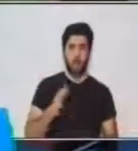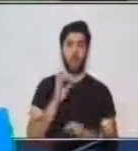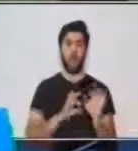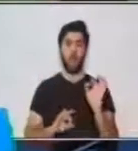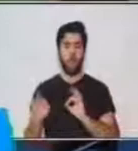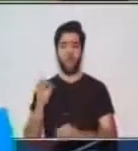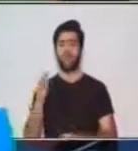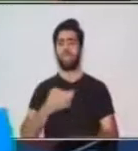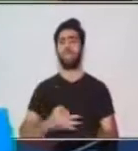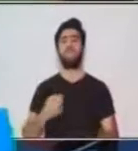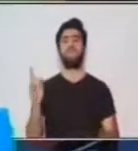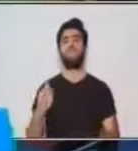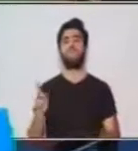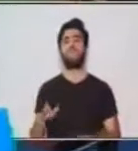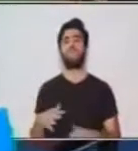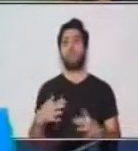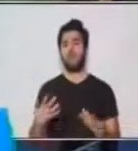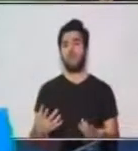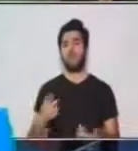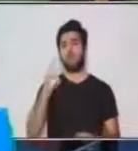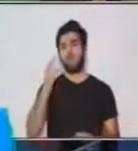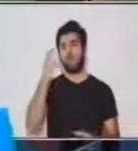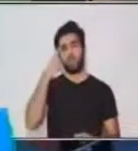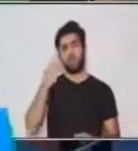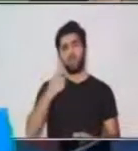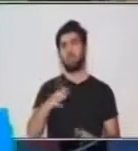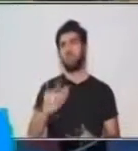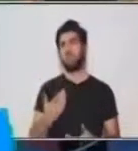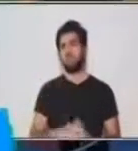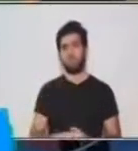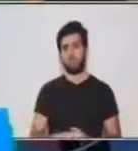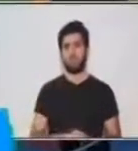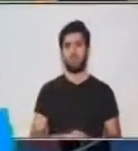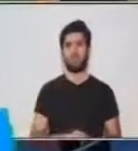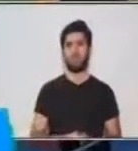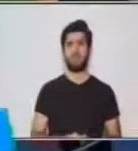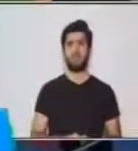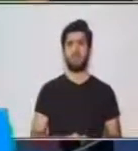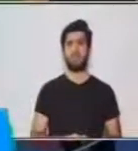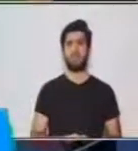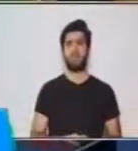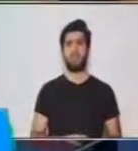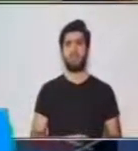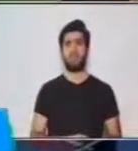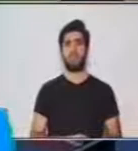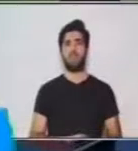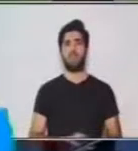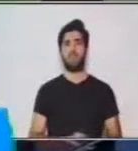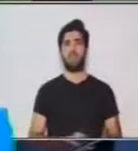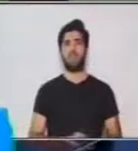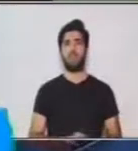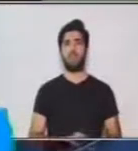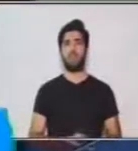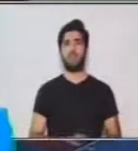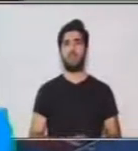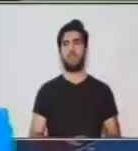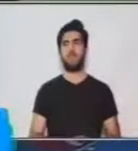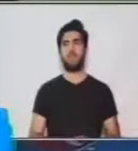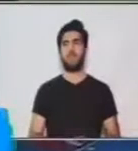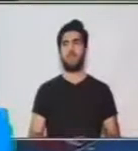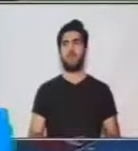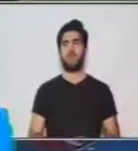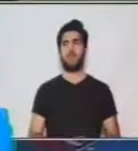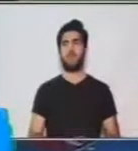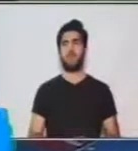formal o informal? A ver, ¿qué dices en casa? Muy bien, excelente. Es un